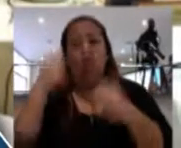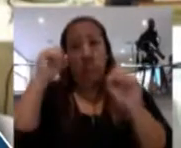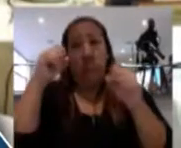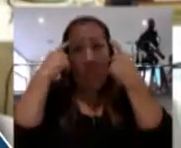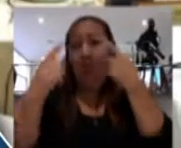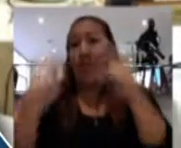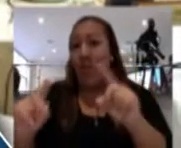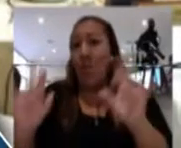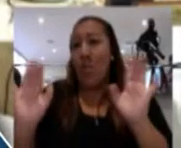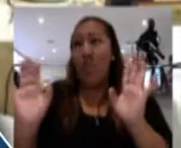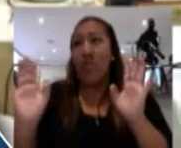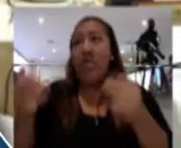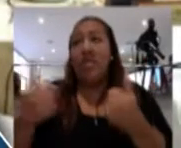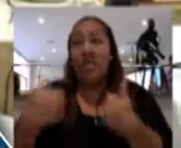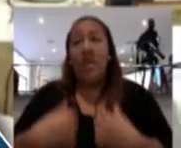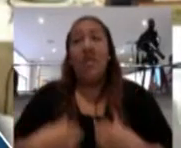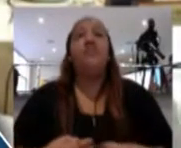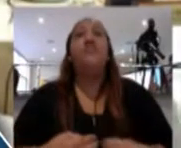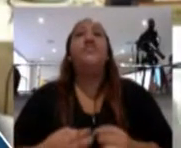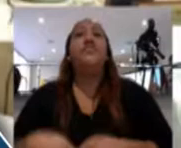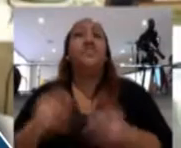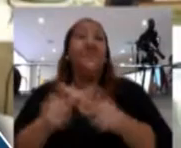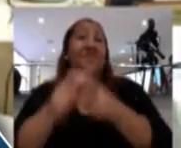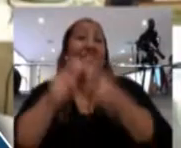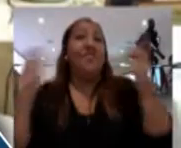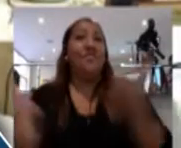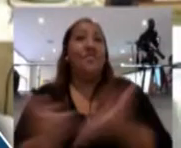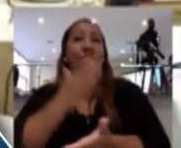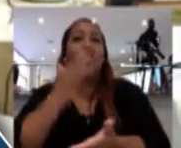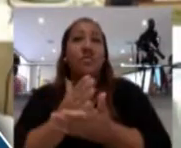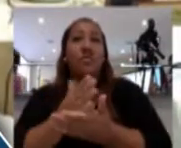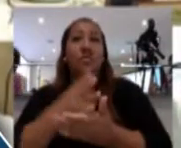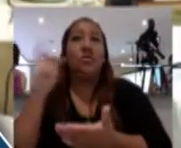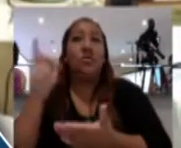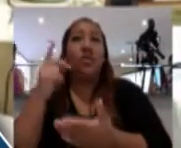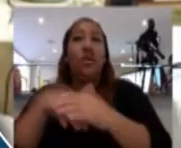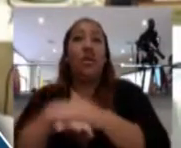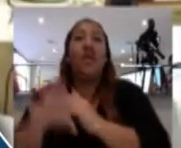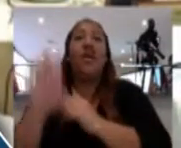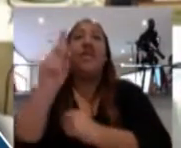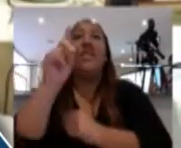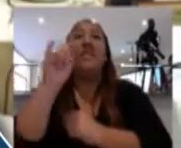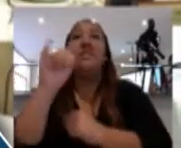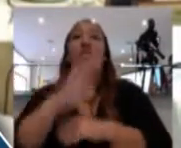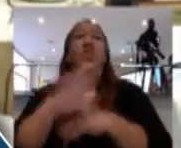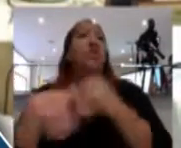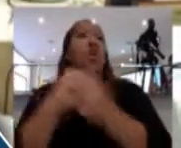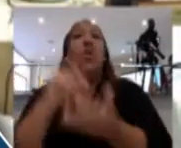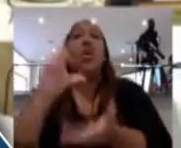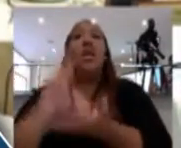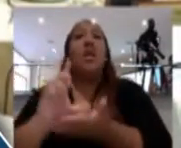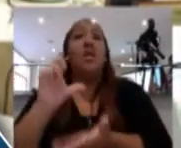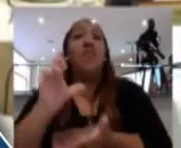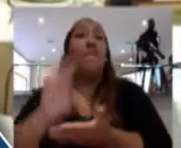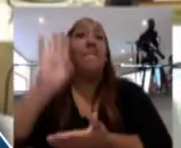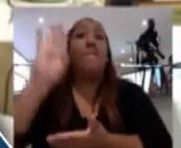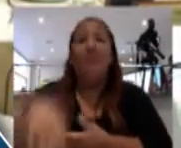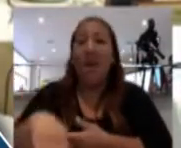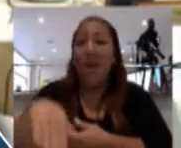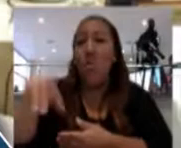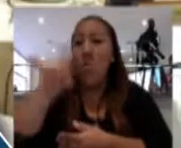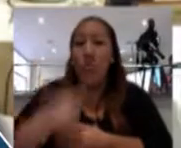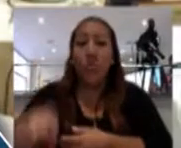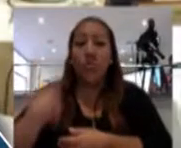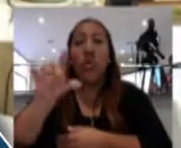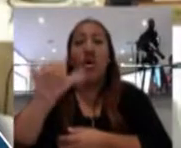coincido con usted que tenemos una problemática no solamente en el distrito, sino todo en Lima, por el mal uso de las